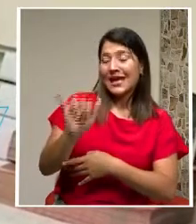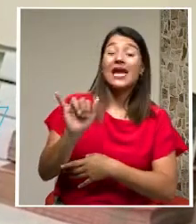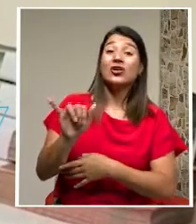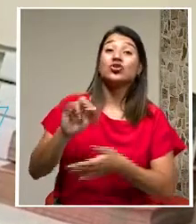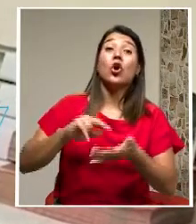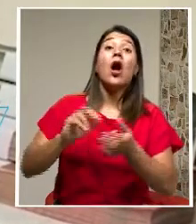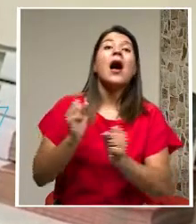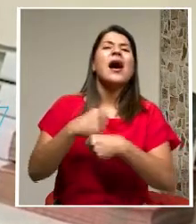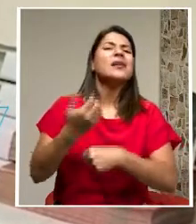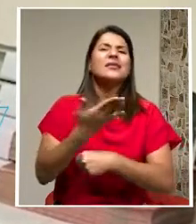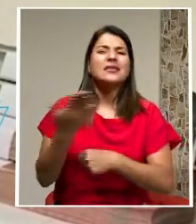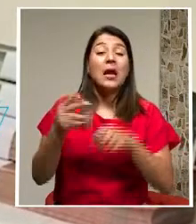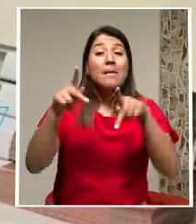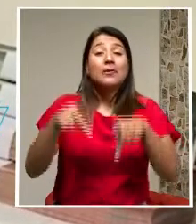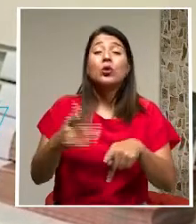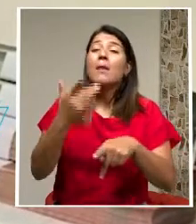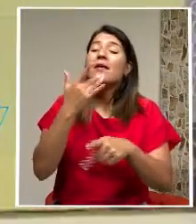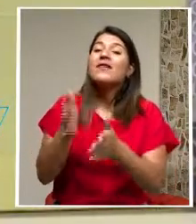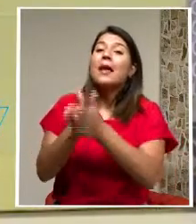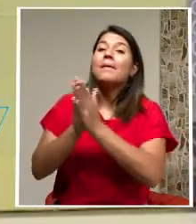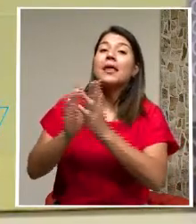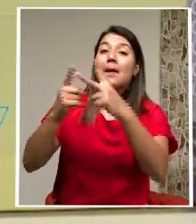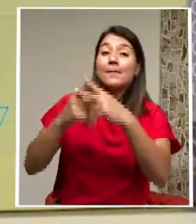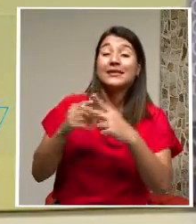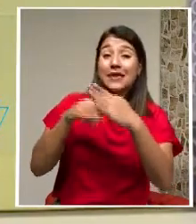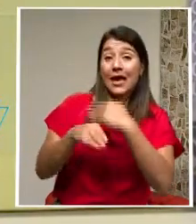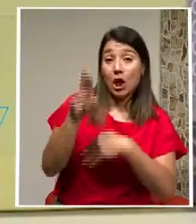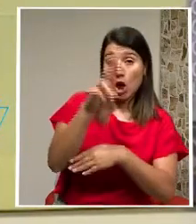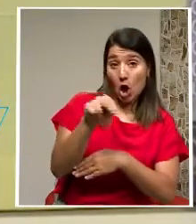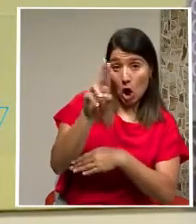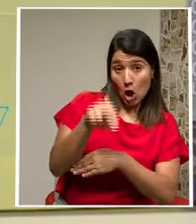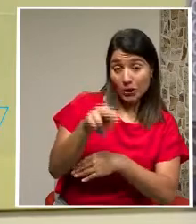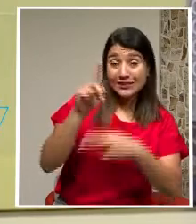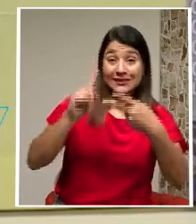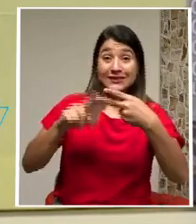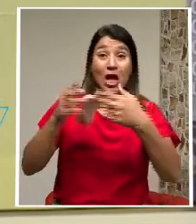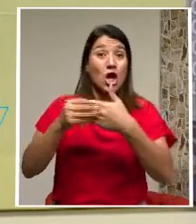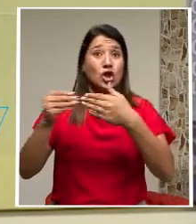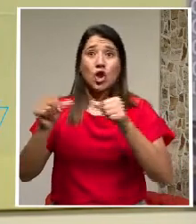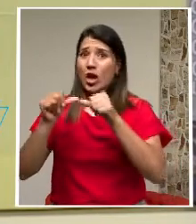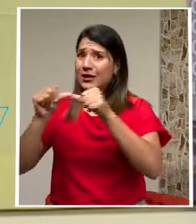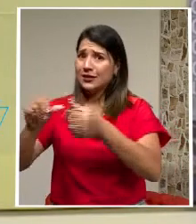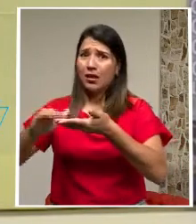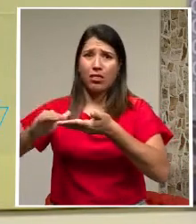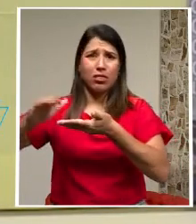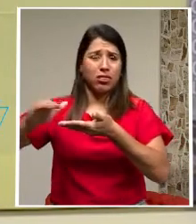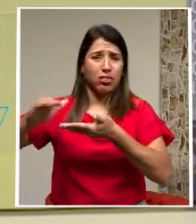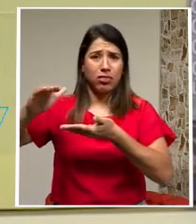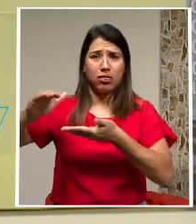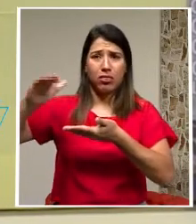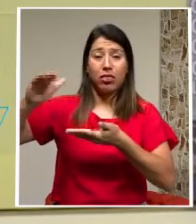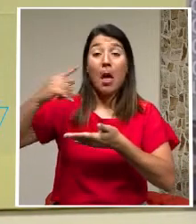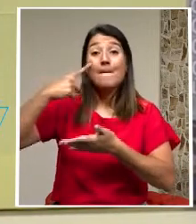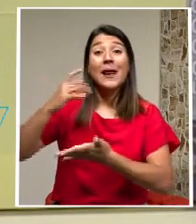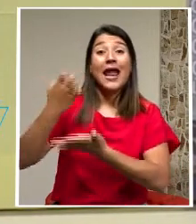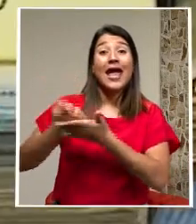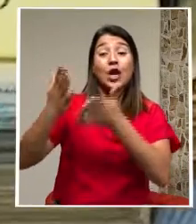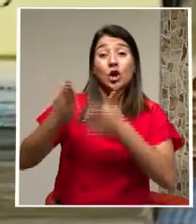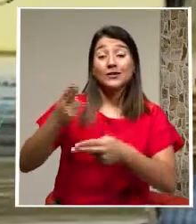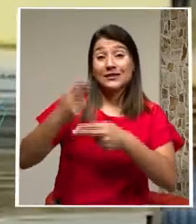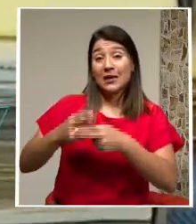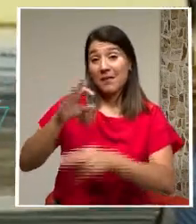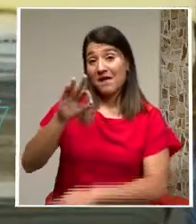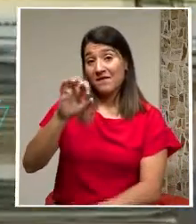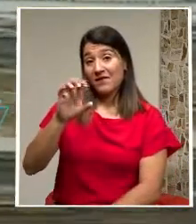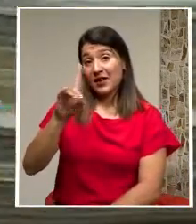Preferencia A los Préstamos En colones Mientras Que el dólar Se mantiene Elevado Desde hace Varios Meses Para el Economista Federico Rivera